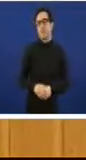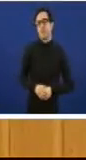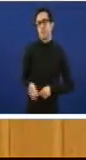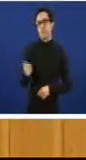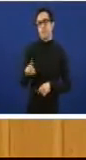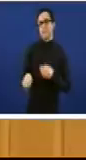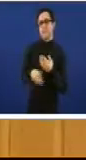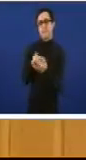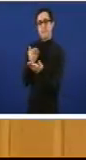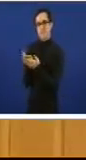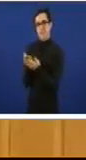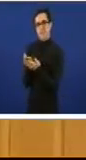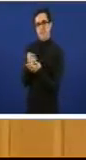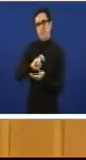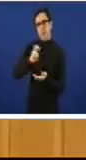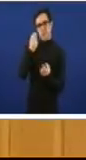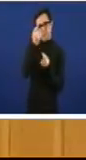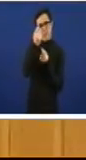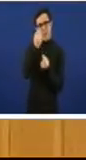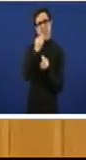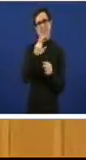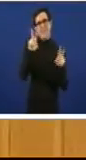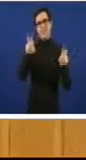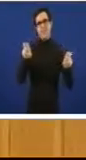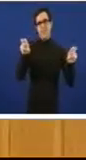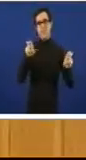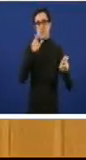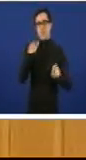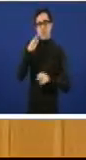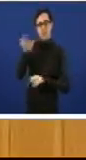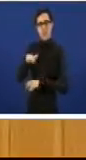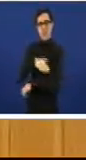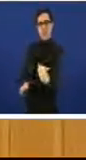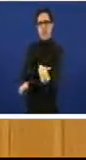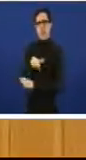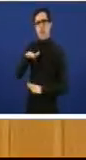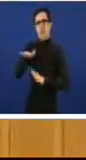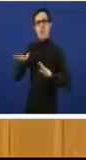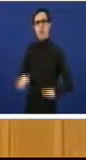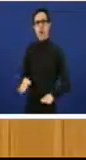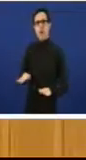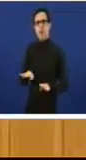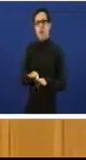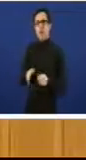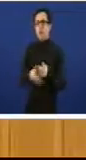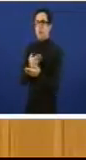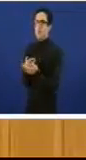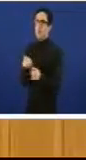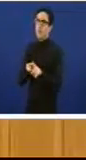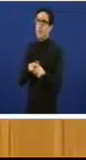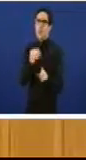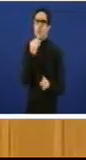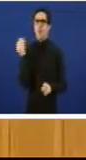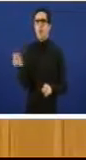mira hacia outro lado cando non coa súa inacción o que fai e alentar que a melloradas condicións laborais dos homens e